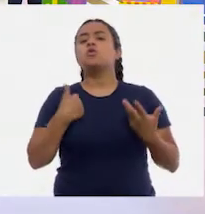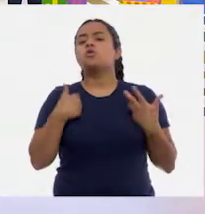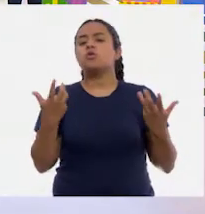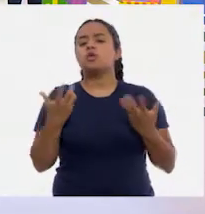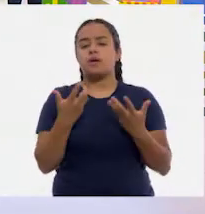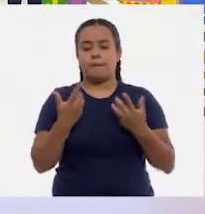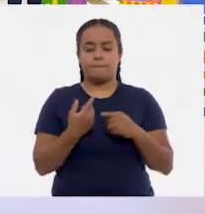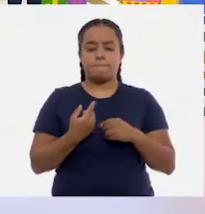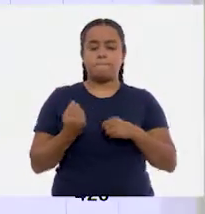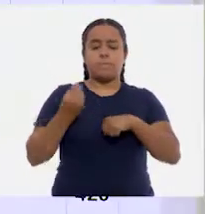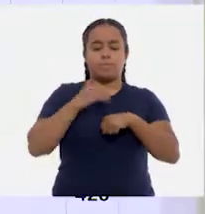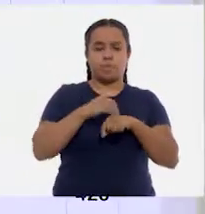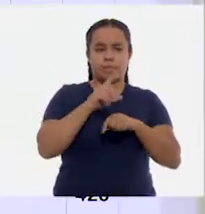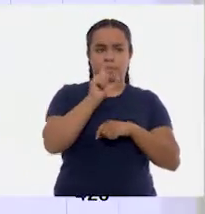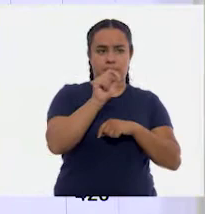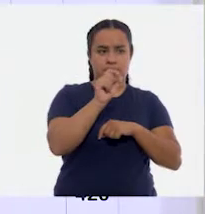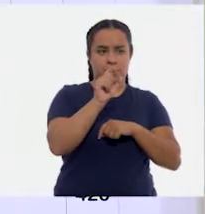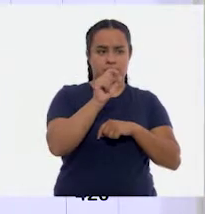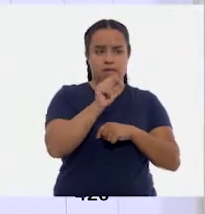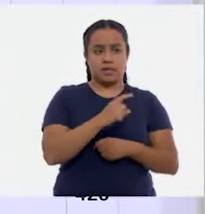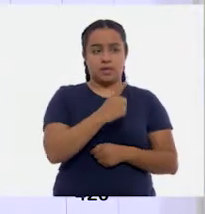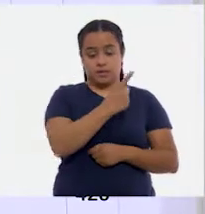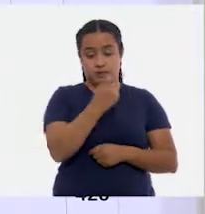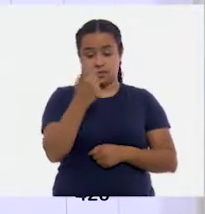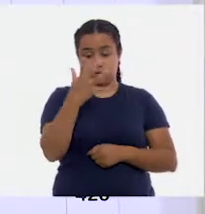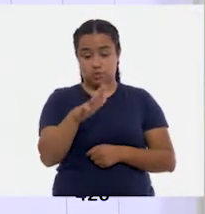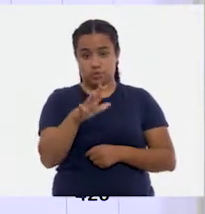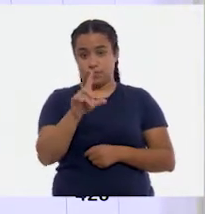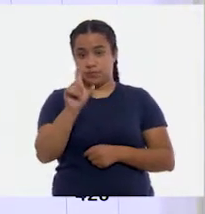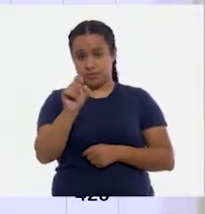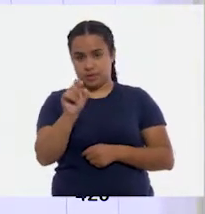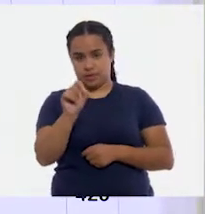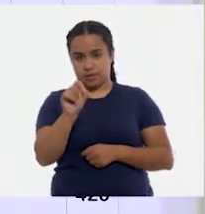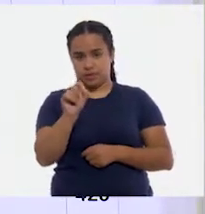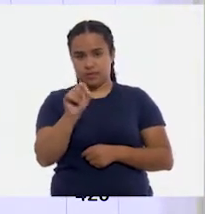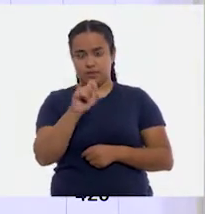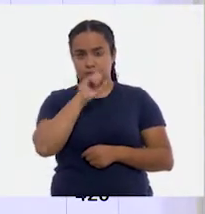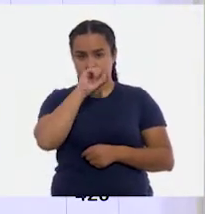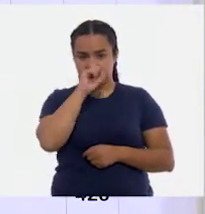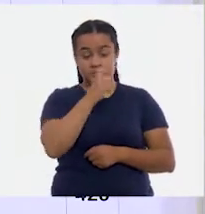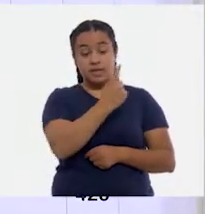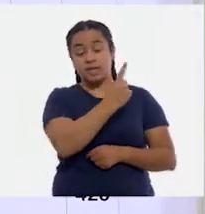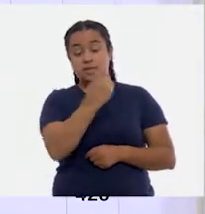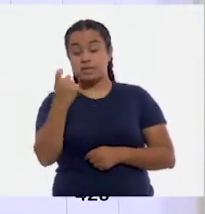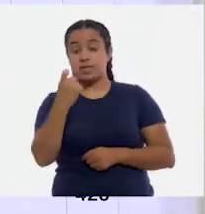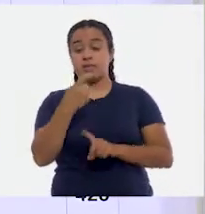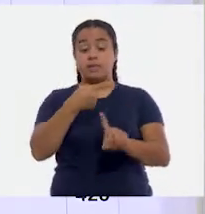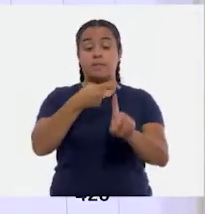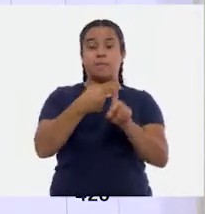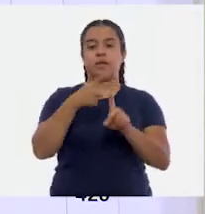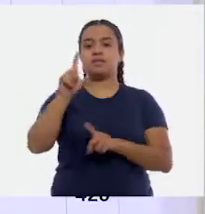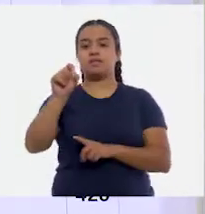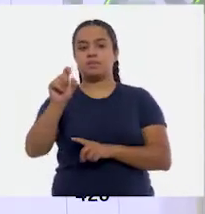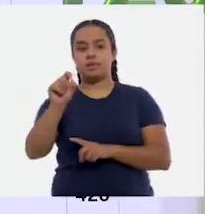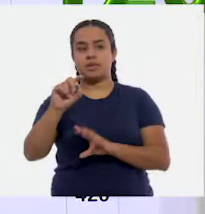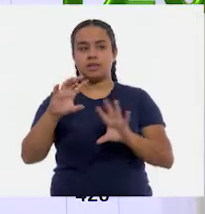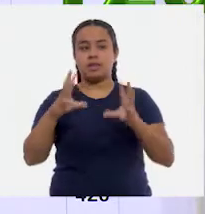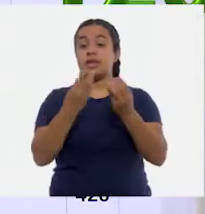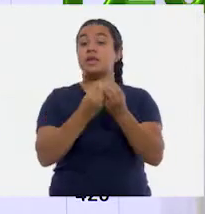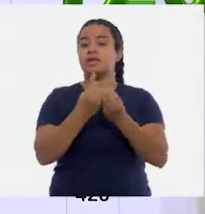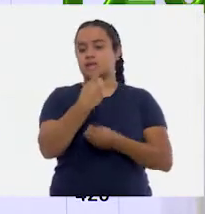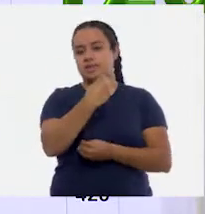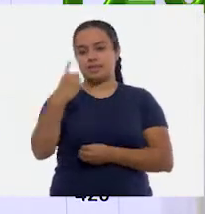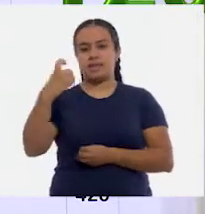hacer es agregarle veinte. Entonces voy a brincar diez, veinte. Cien más veinte. Quedo en el